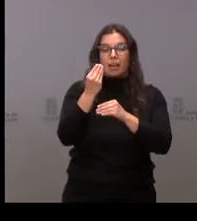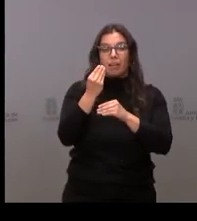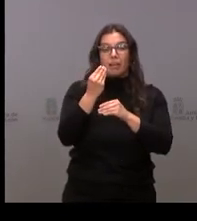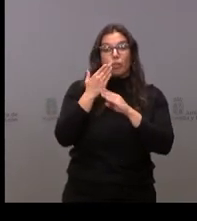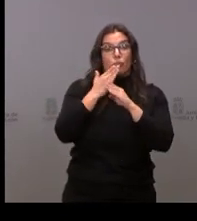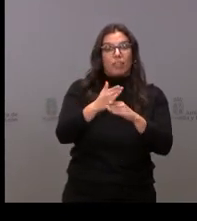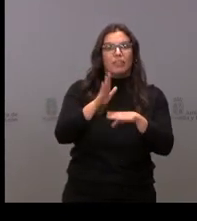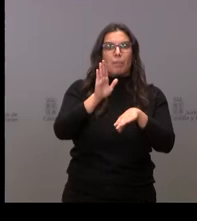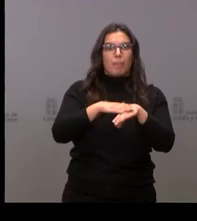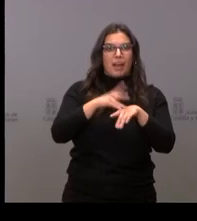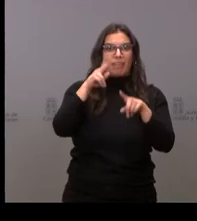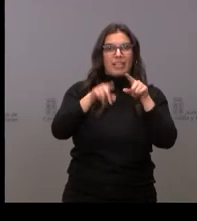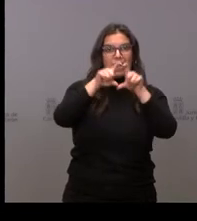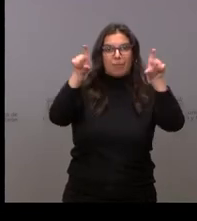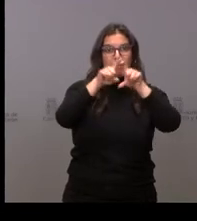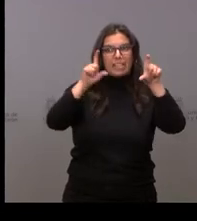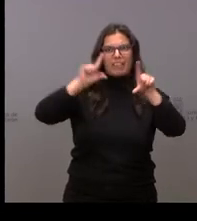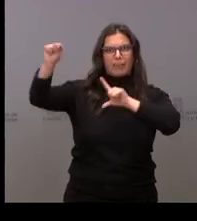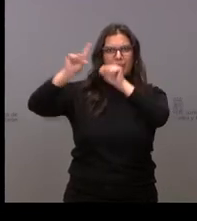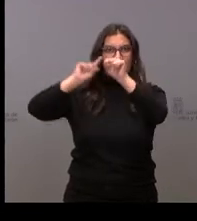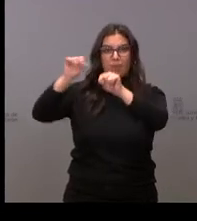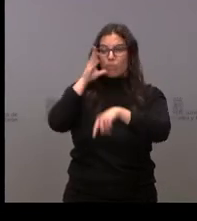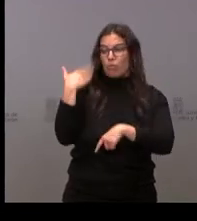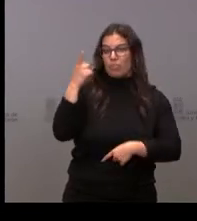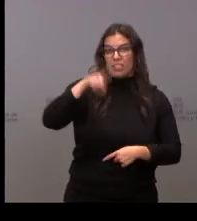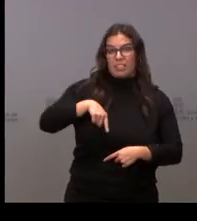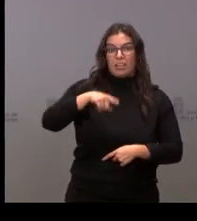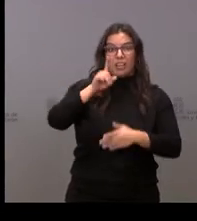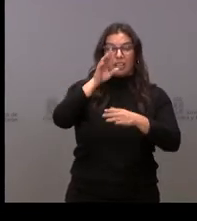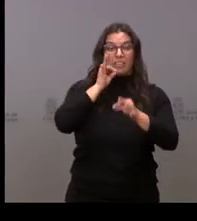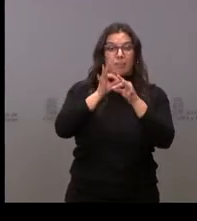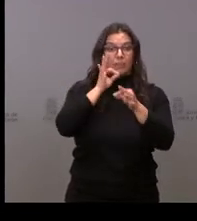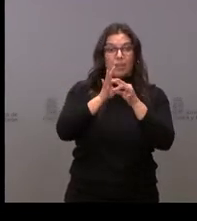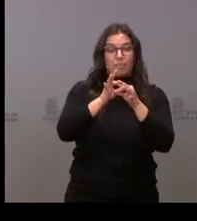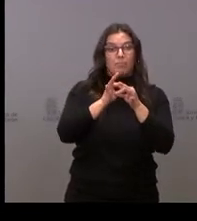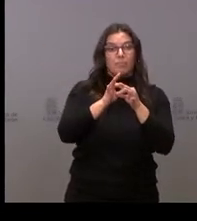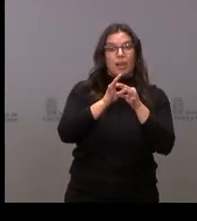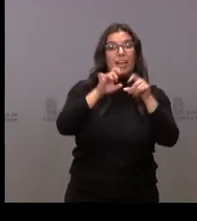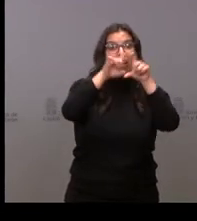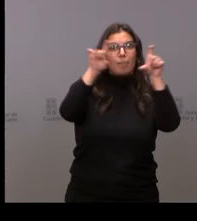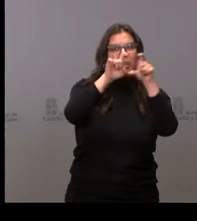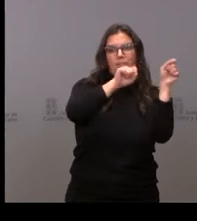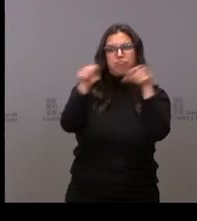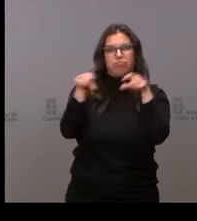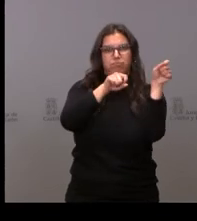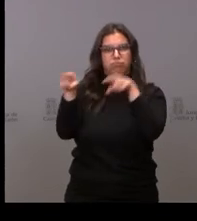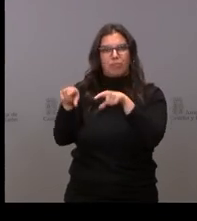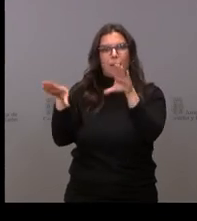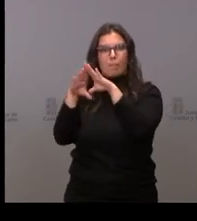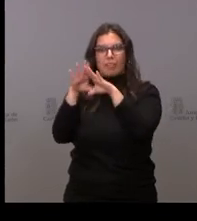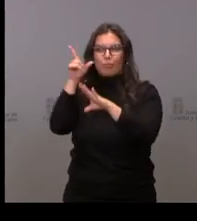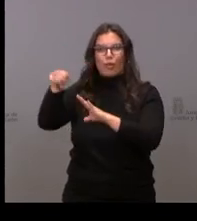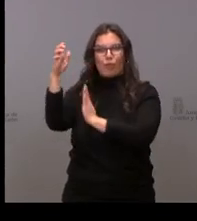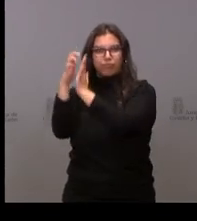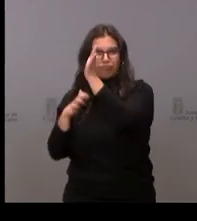que a fecha de septiembre habían crecido, fundamentalmente, a favor de la Comunidad de Madrid, que ha anunciado, además, nuevas rebajas fiscales.